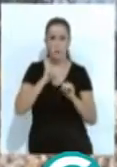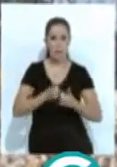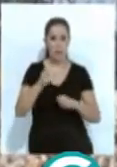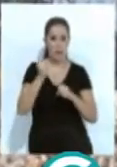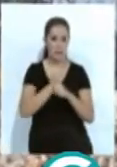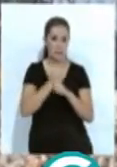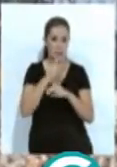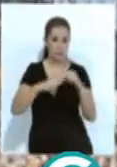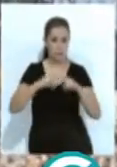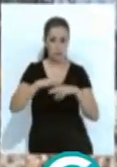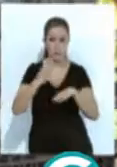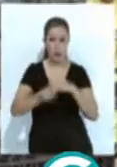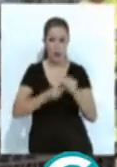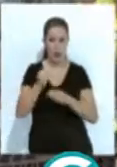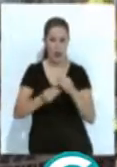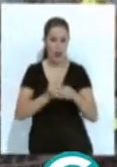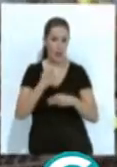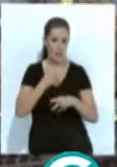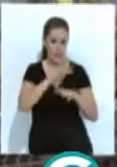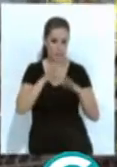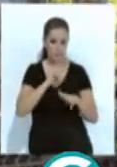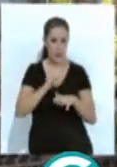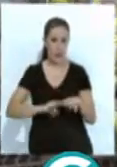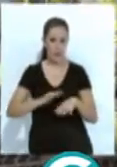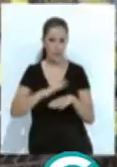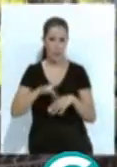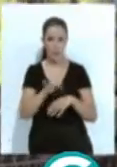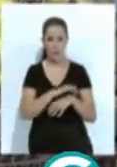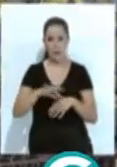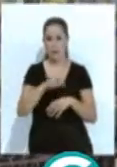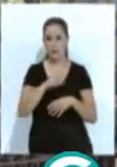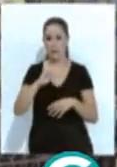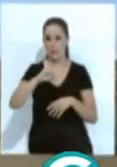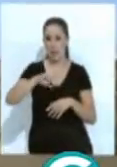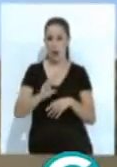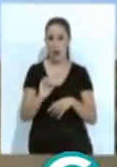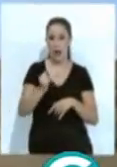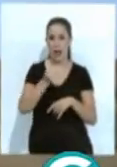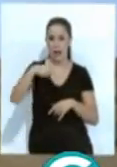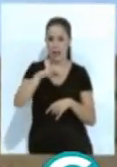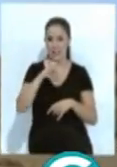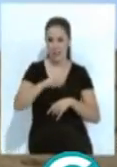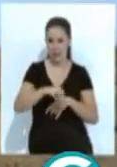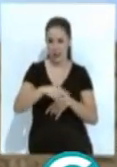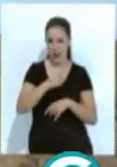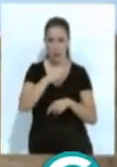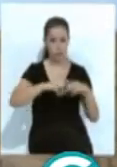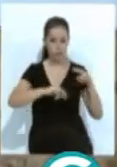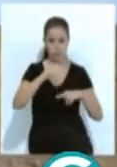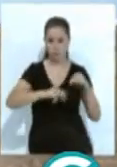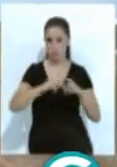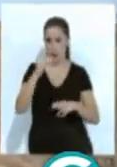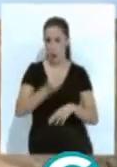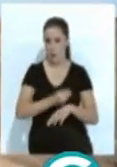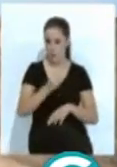trabajos para ejecutar la subestación de acometida eléctrica del polígono Tirojaner en San Fernando, una infraestructura clave e indispensable